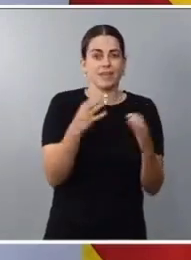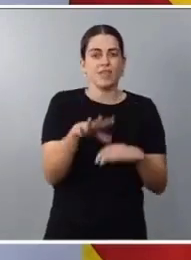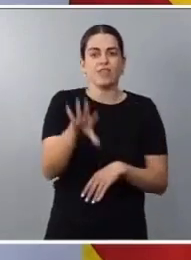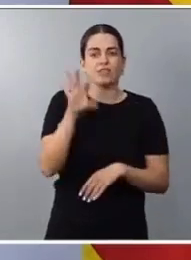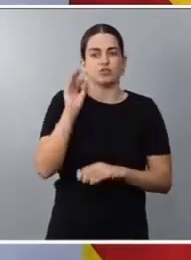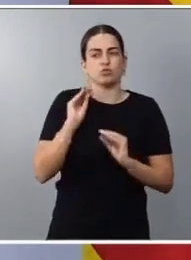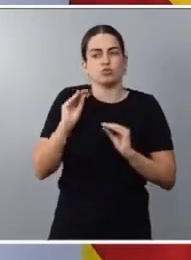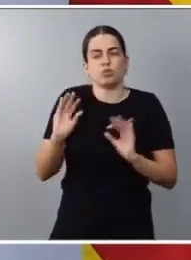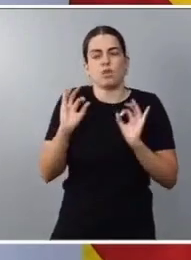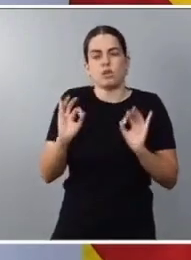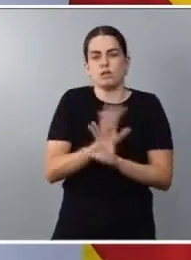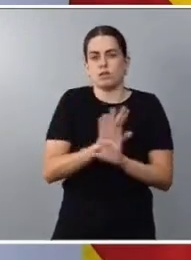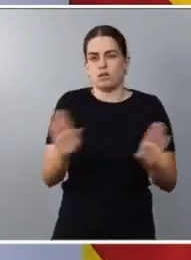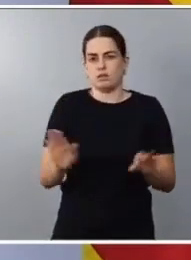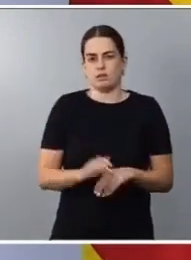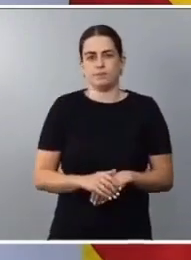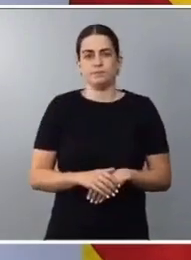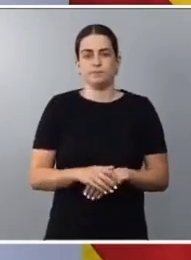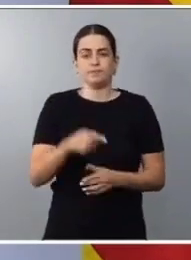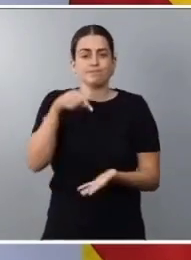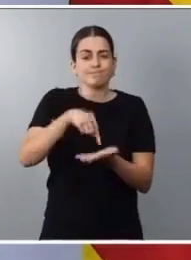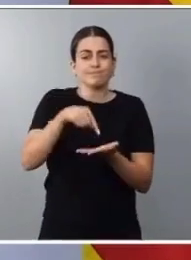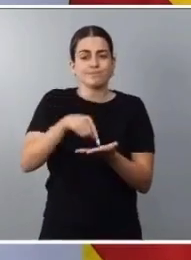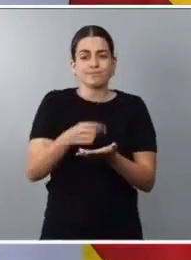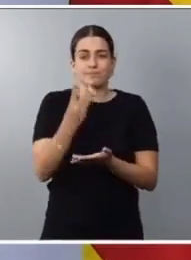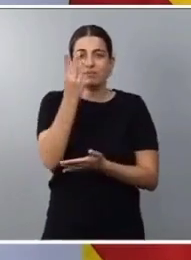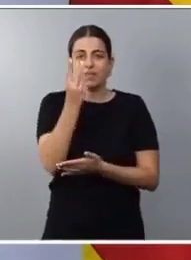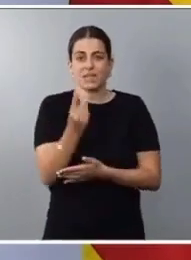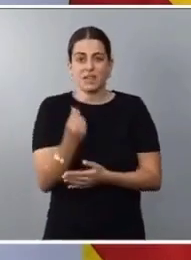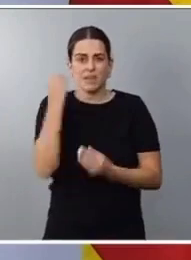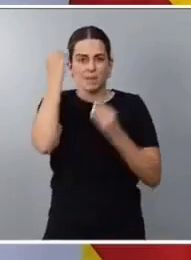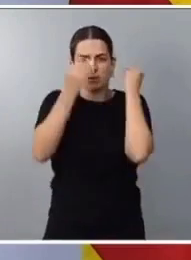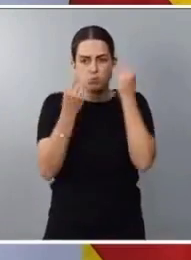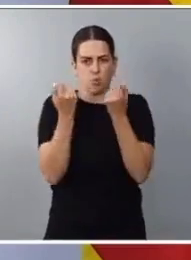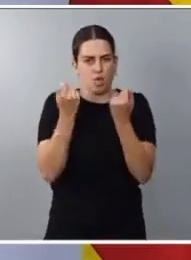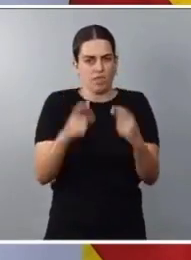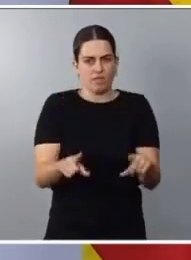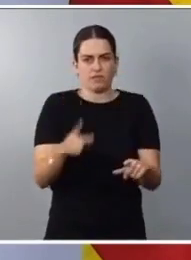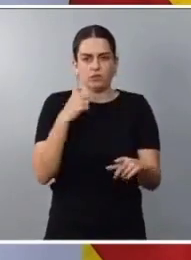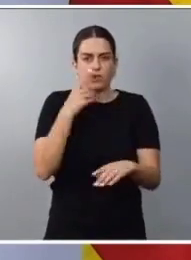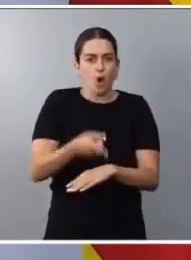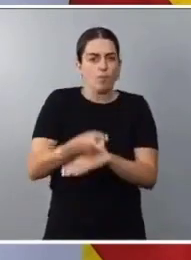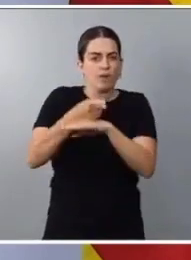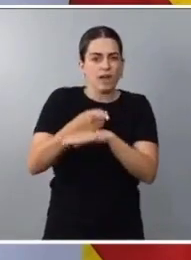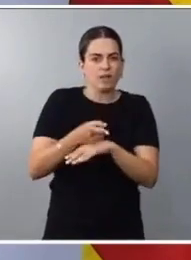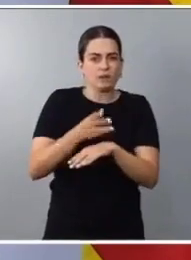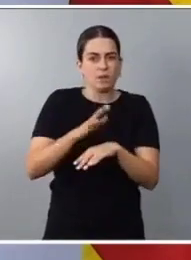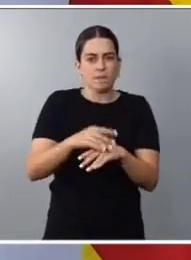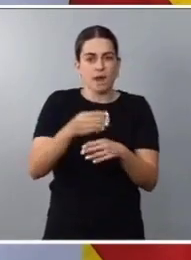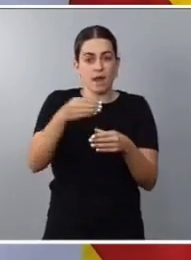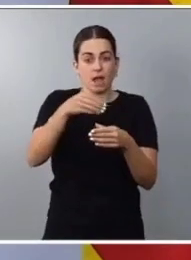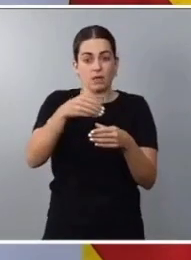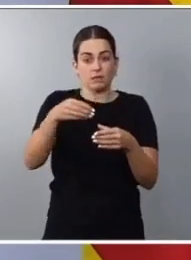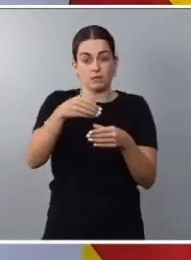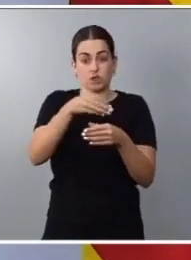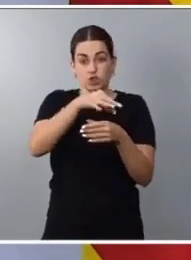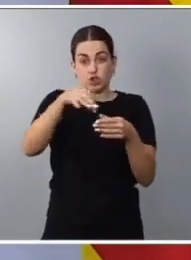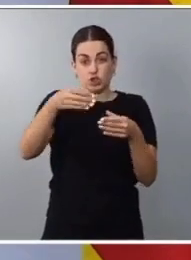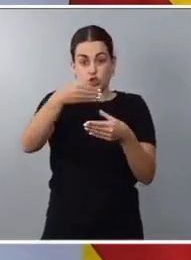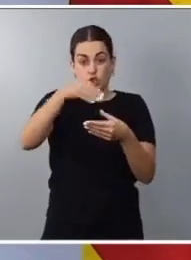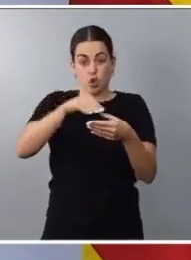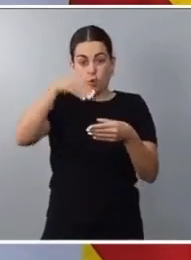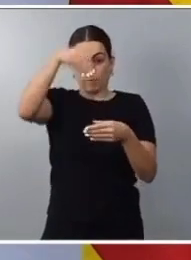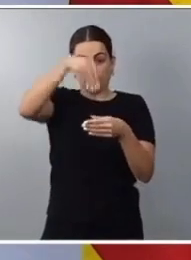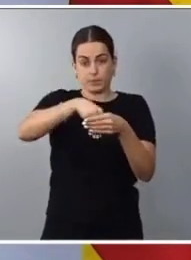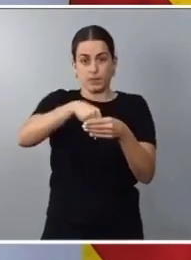No exigiremos tampoco los tres días de reflexión ni la obligatoriedad de recibir ese sobre que ahora obligamos a las mujeres a